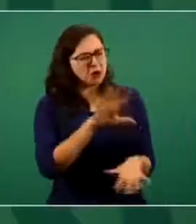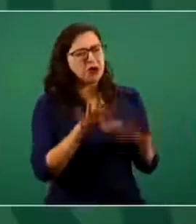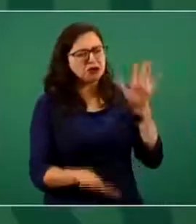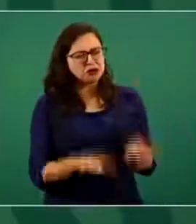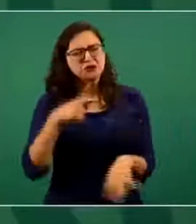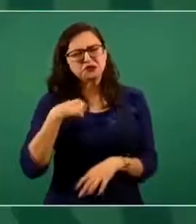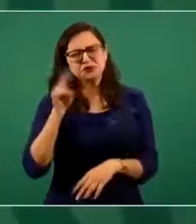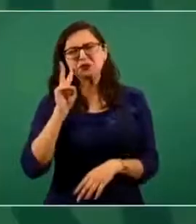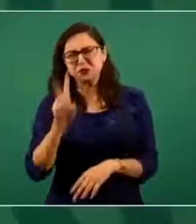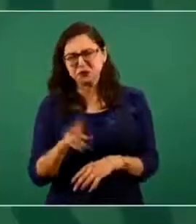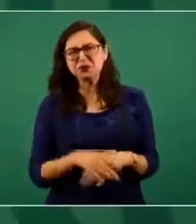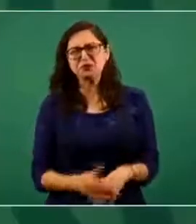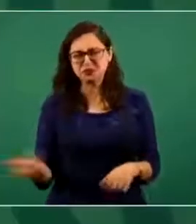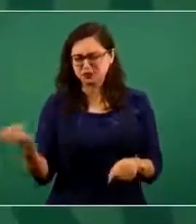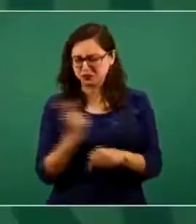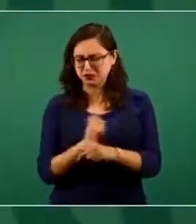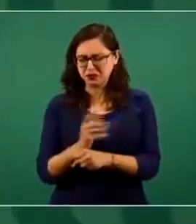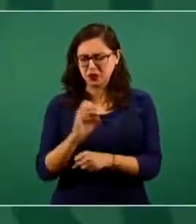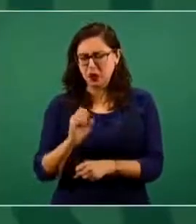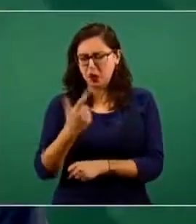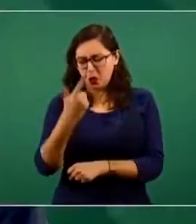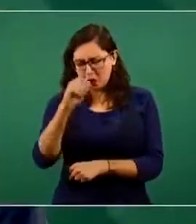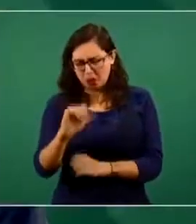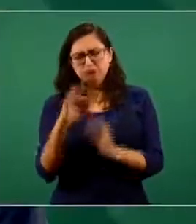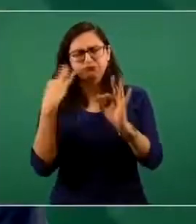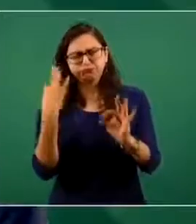cumplió,